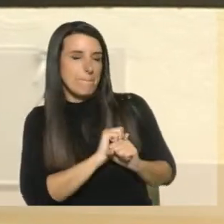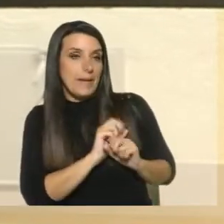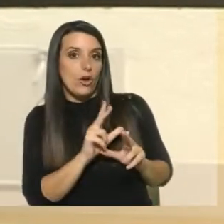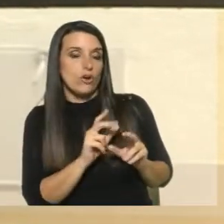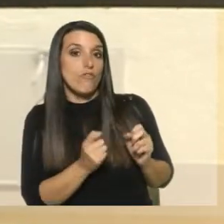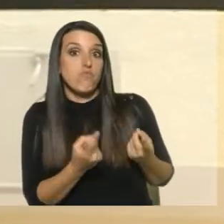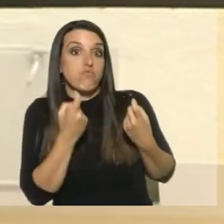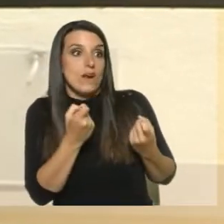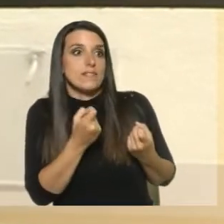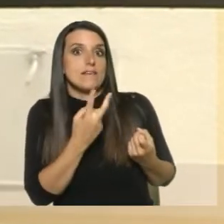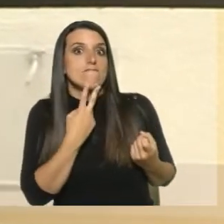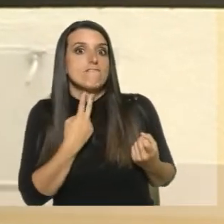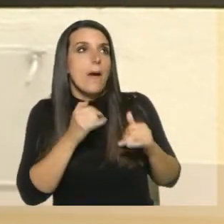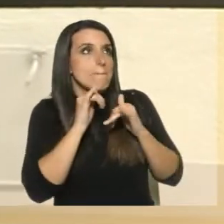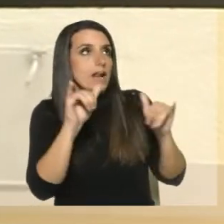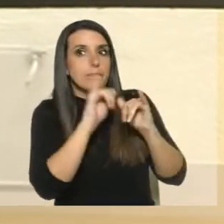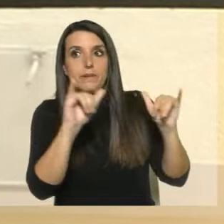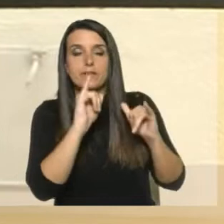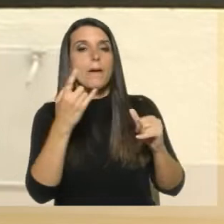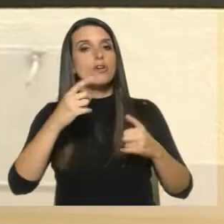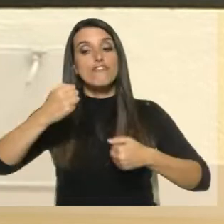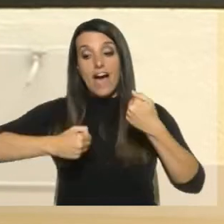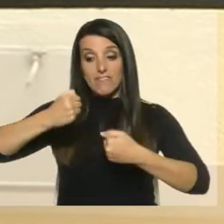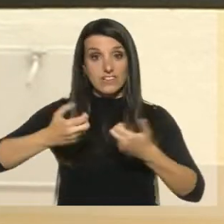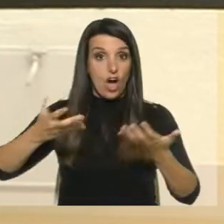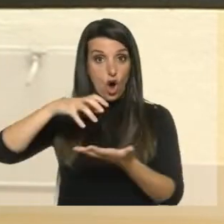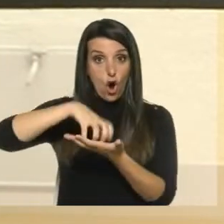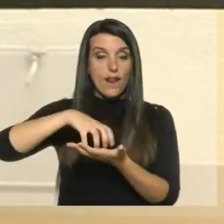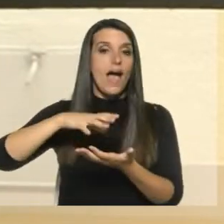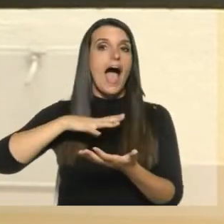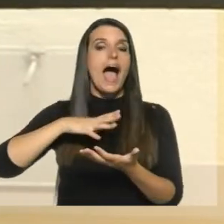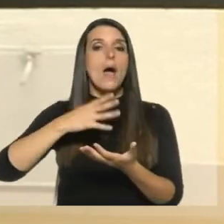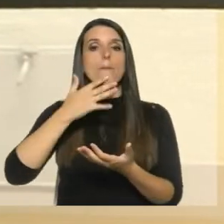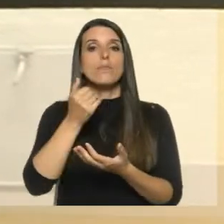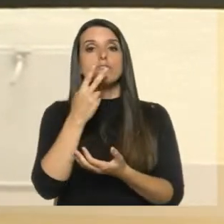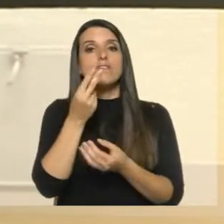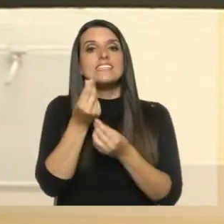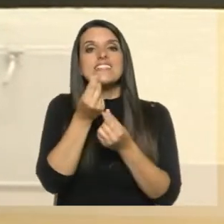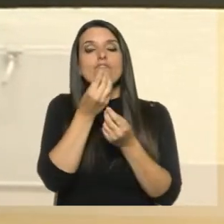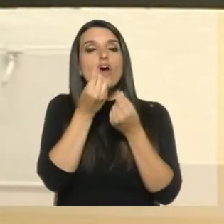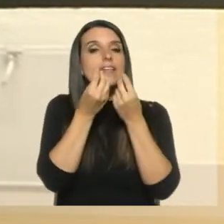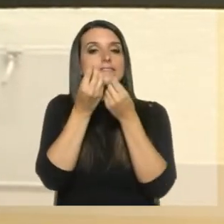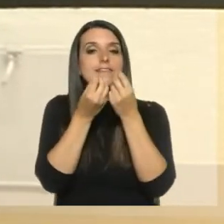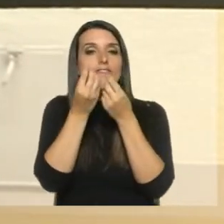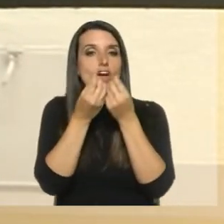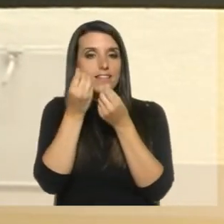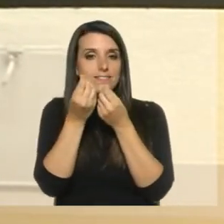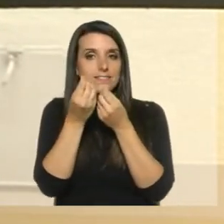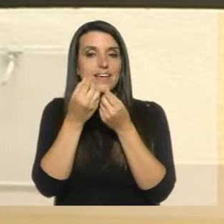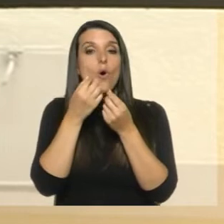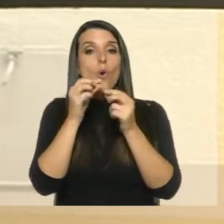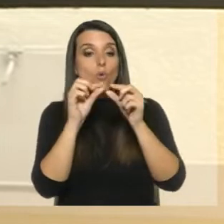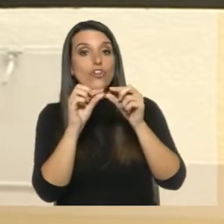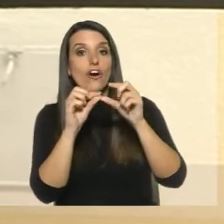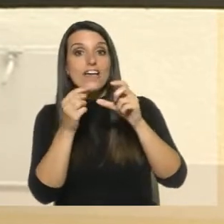controlar la ley, pero además, en particular, la industria últimamente incluye saborizantes en los productos, indicándolo con dos puntitos en el